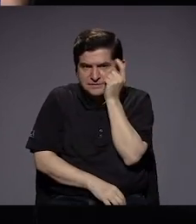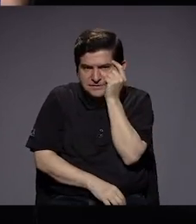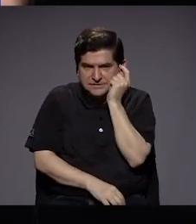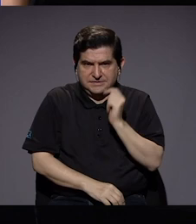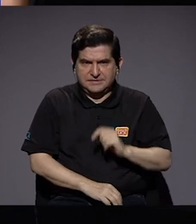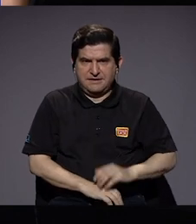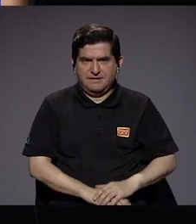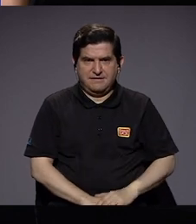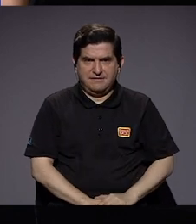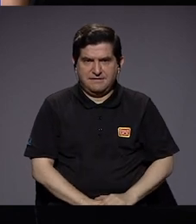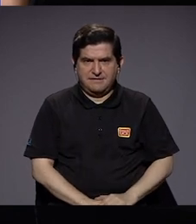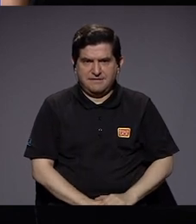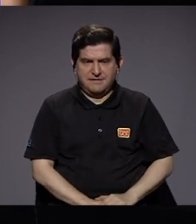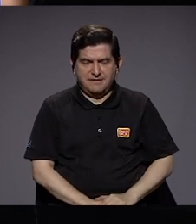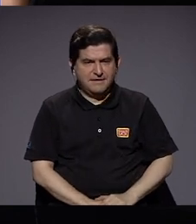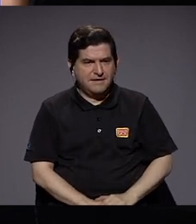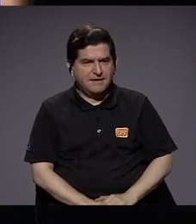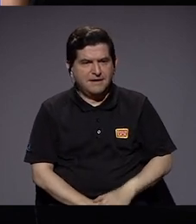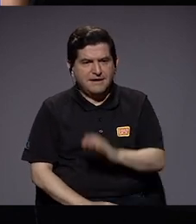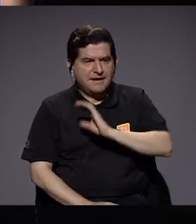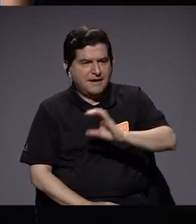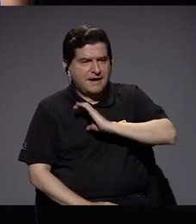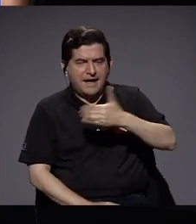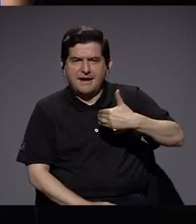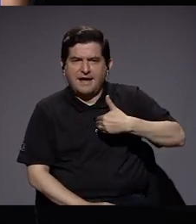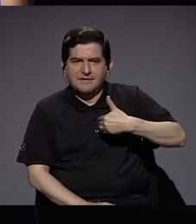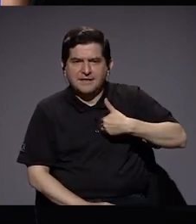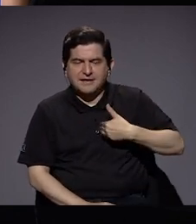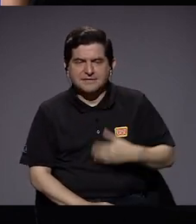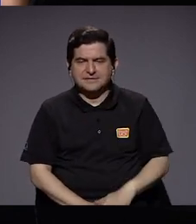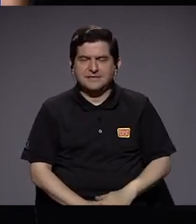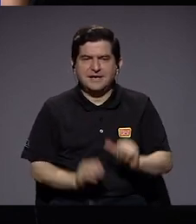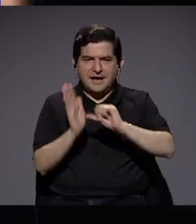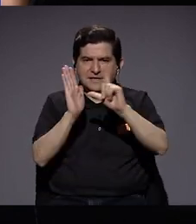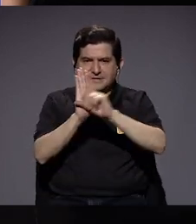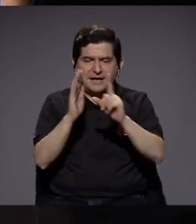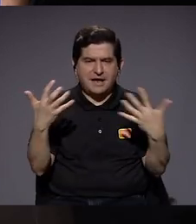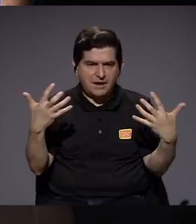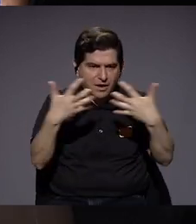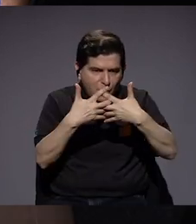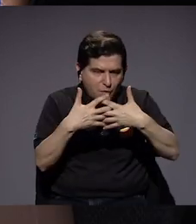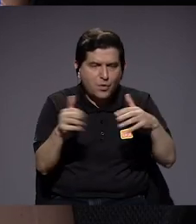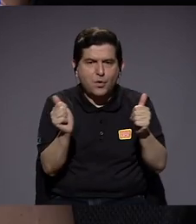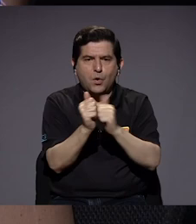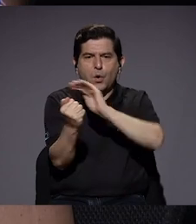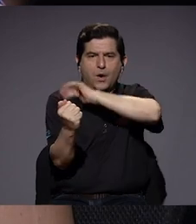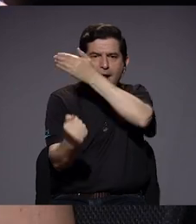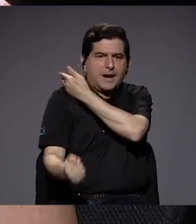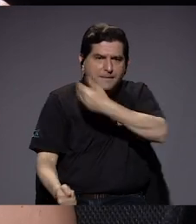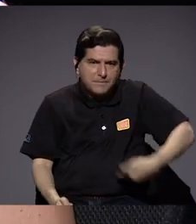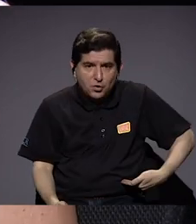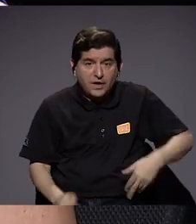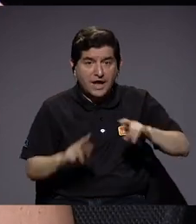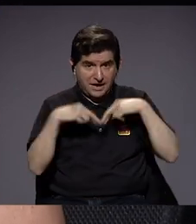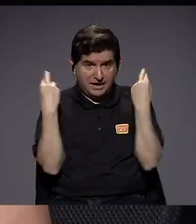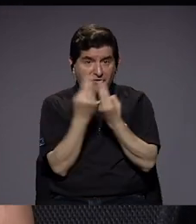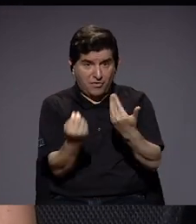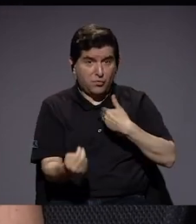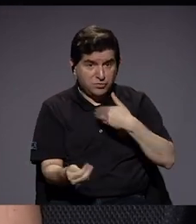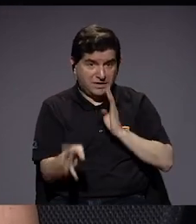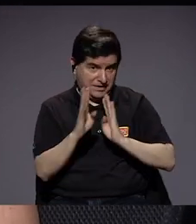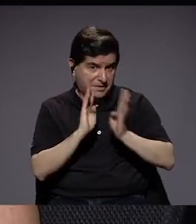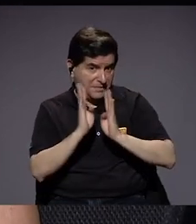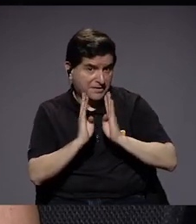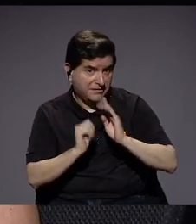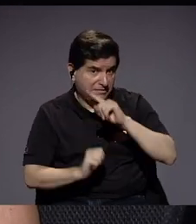señales que debería de tener desde el legislativo para cuadrar con el ejecutivo? ¿Se reúnen ustedes y conversan? Bueno, por